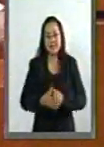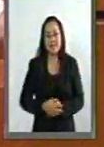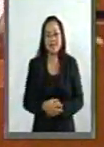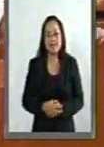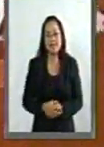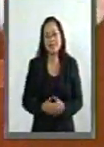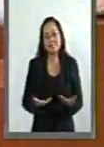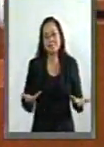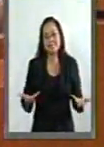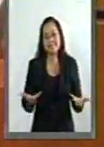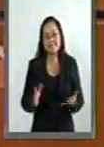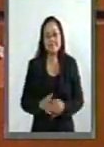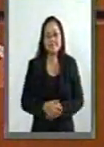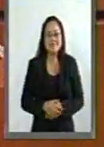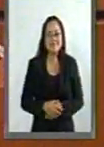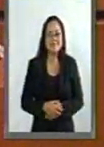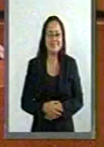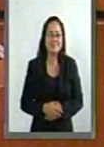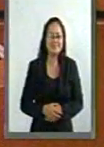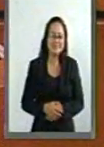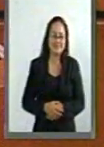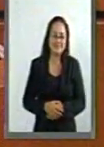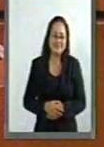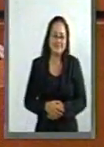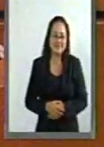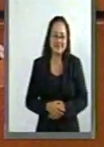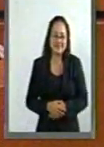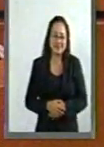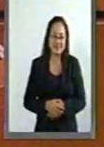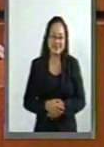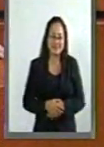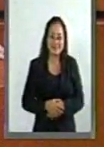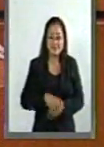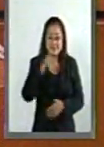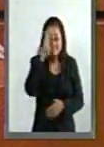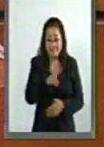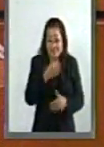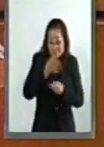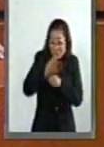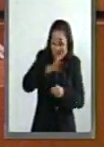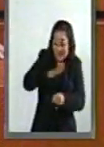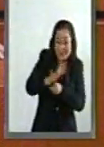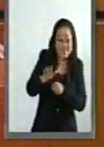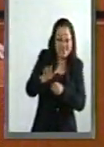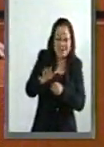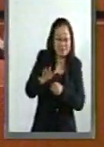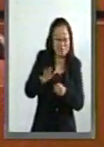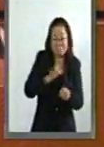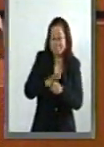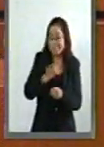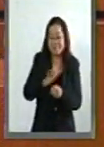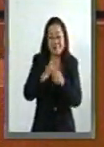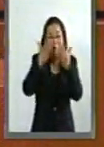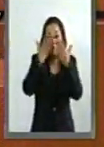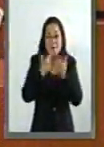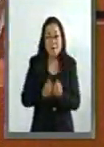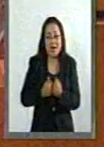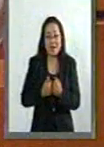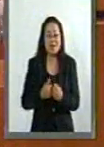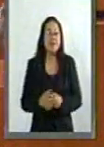Ay, no llena el escenario. No se puede